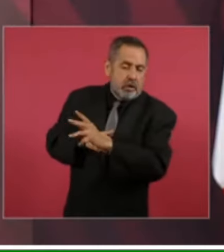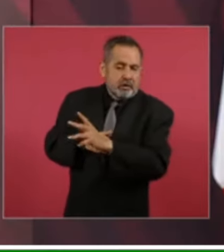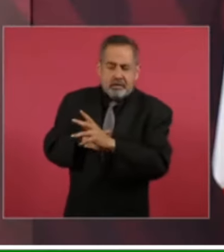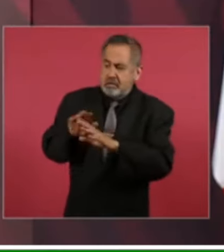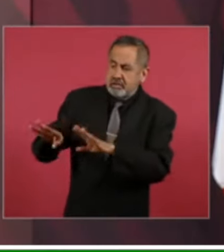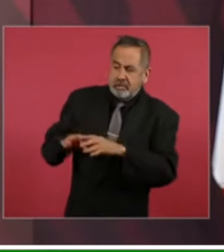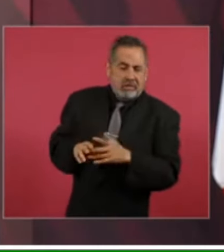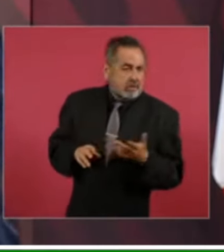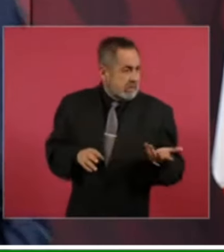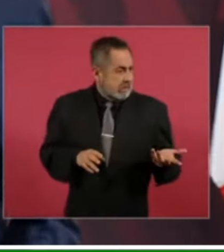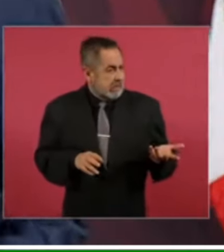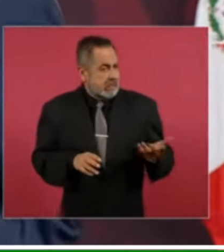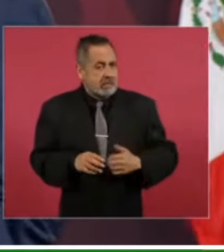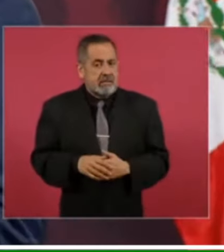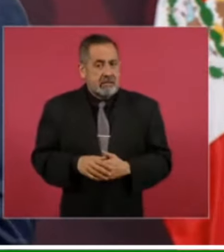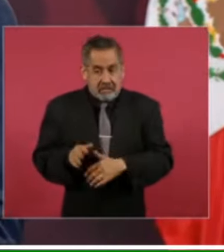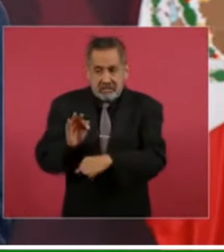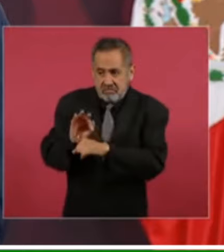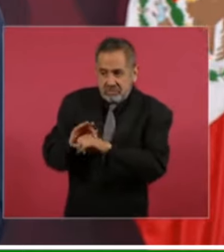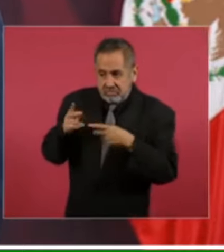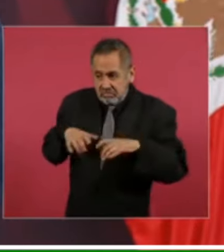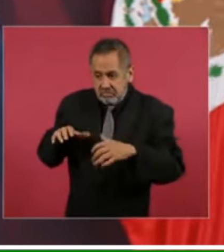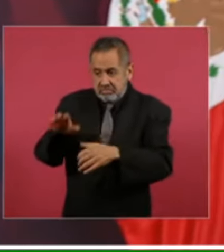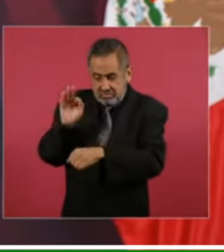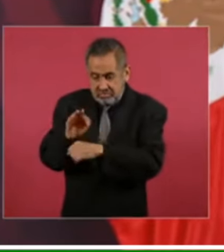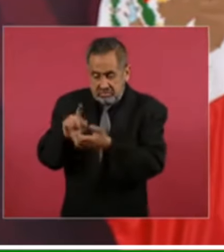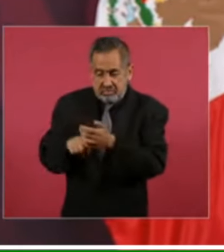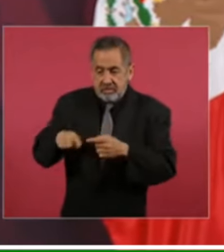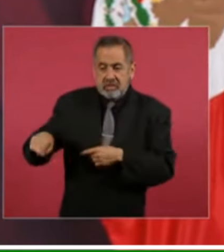a los consumidores